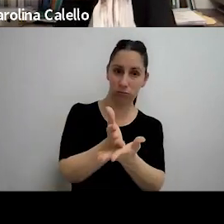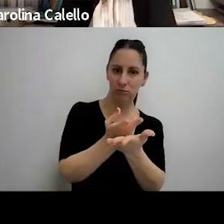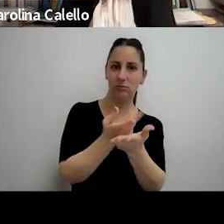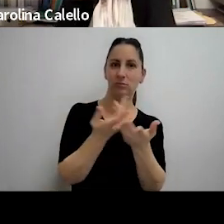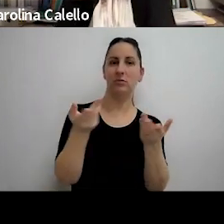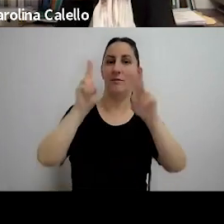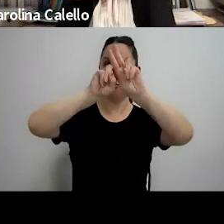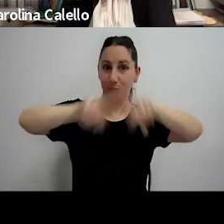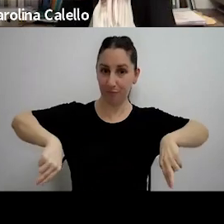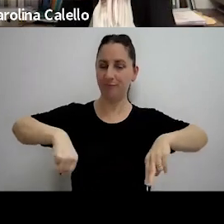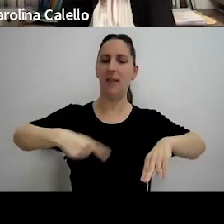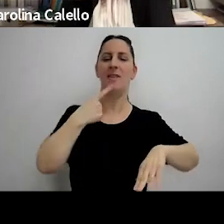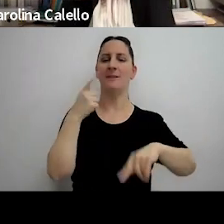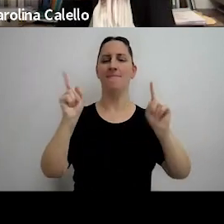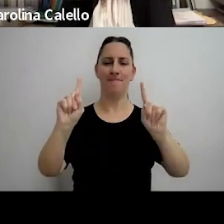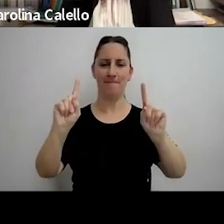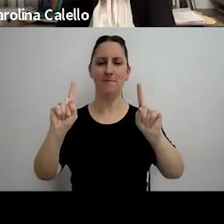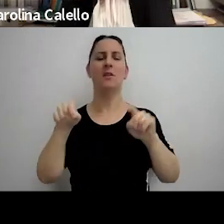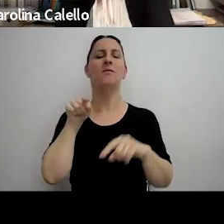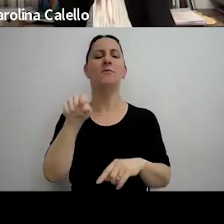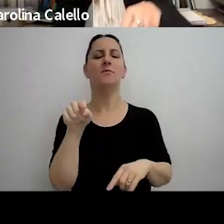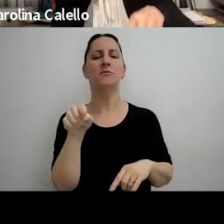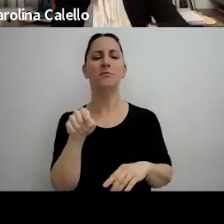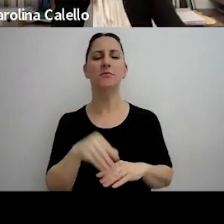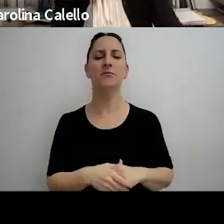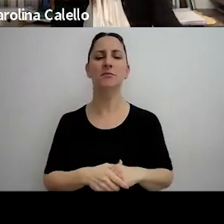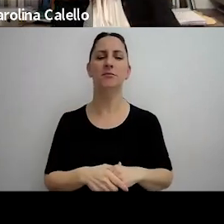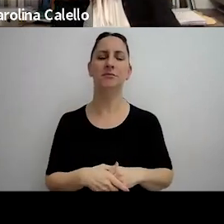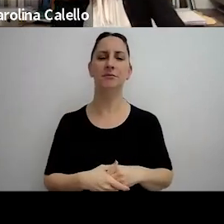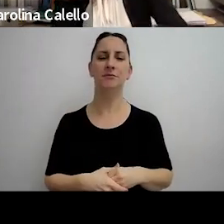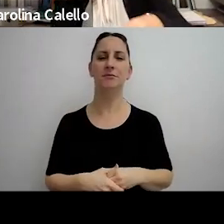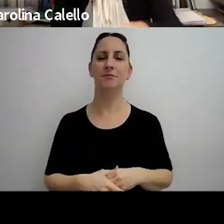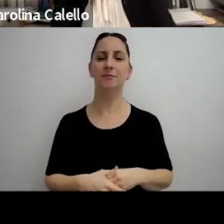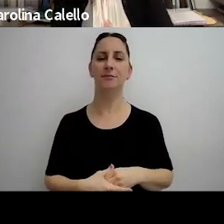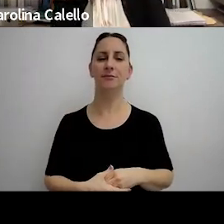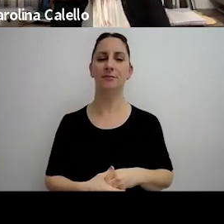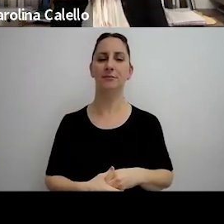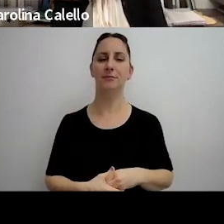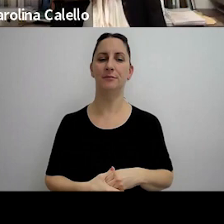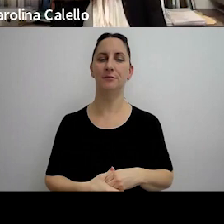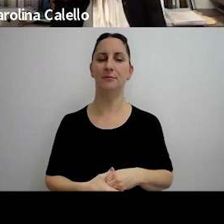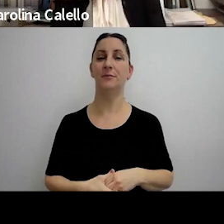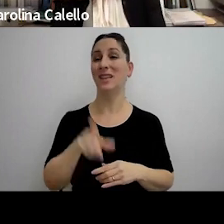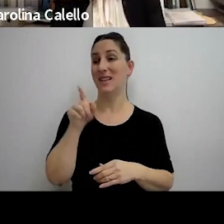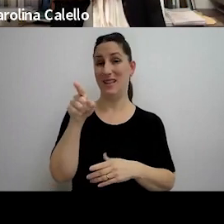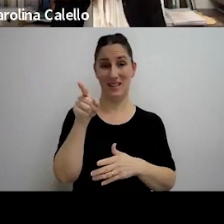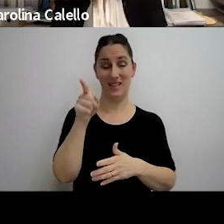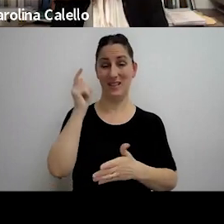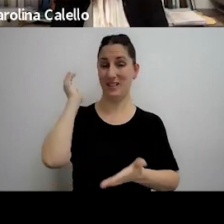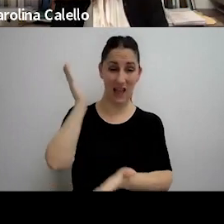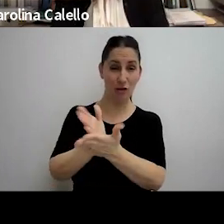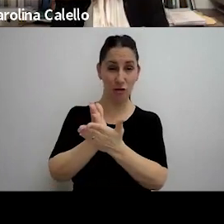porque lo que dice es que eso que la sanción de